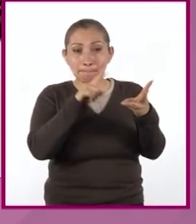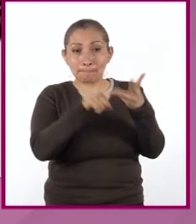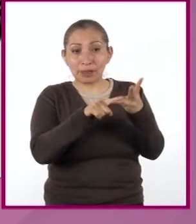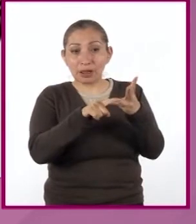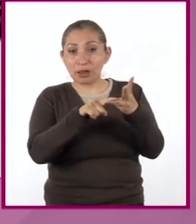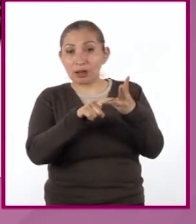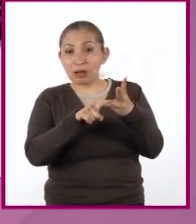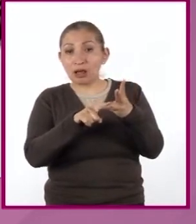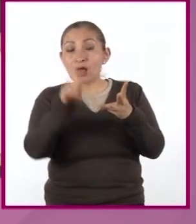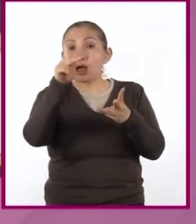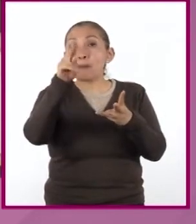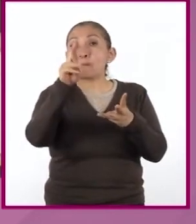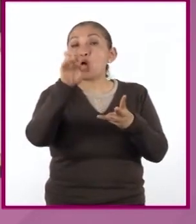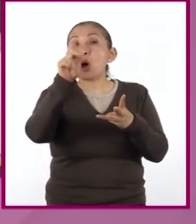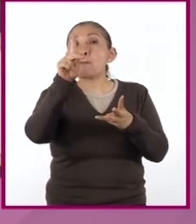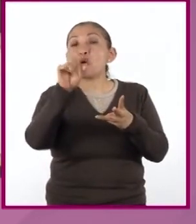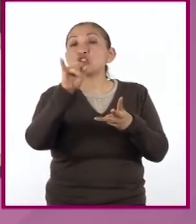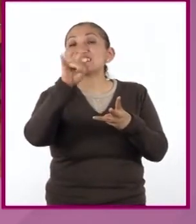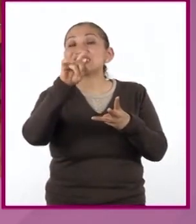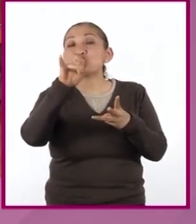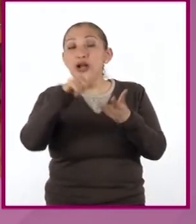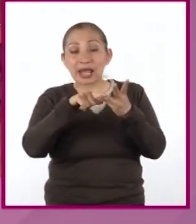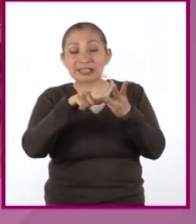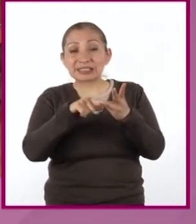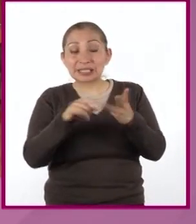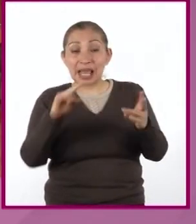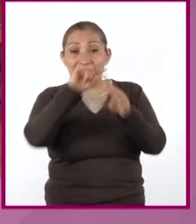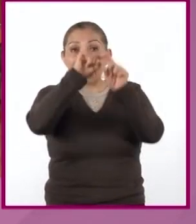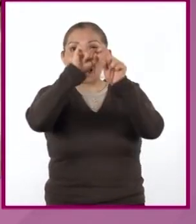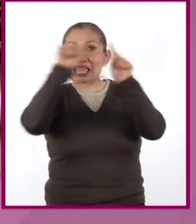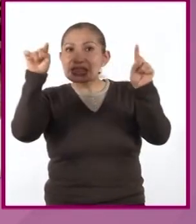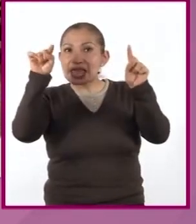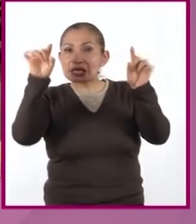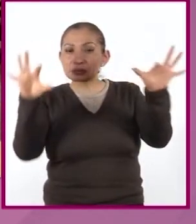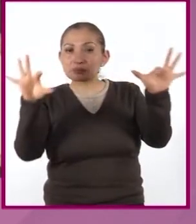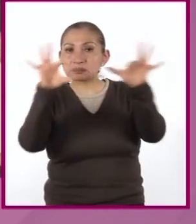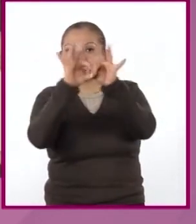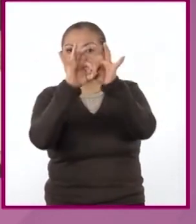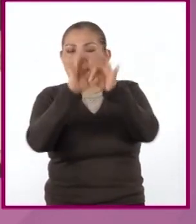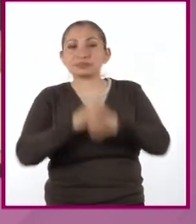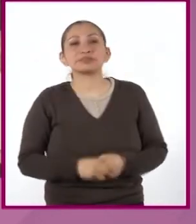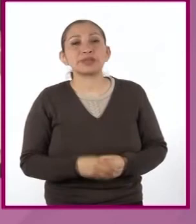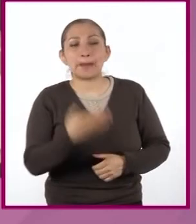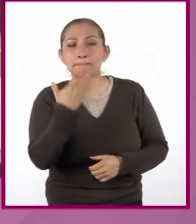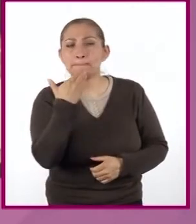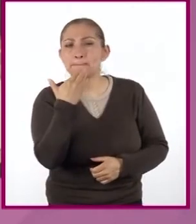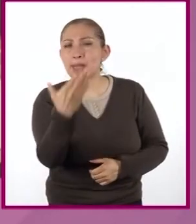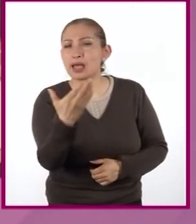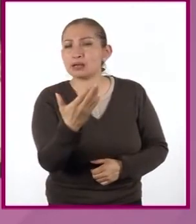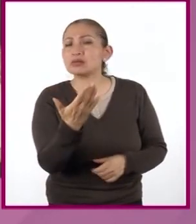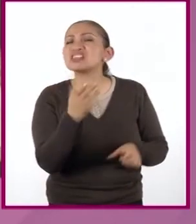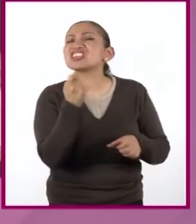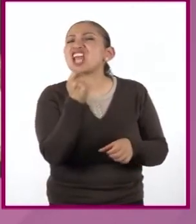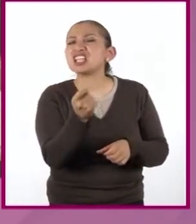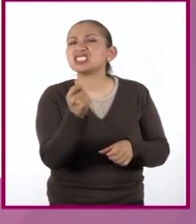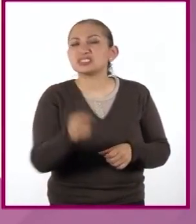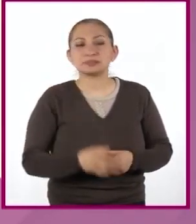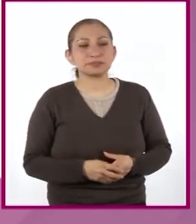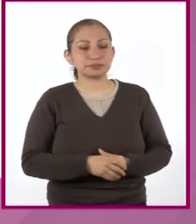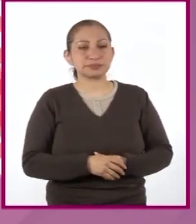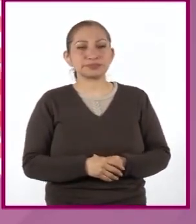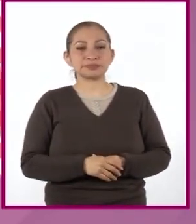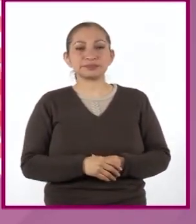proposiciones, líneas de unión. Muy bien, Cayetana. Veamos de qué se tratan.